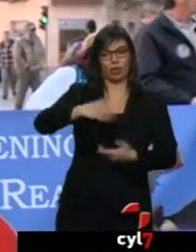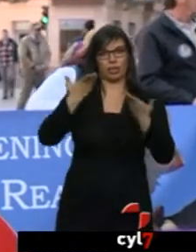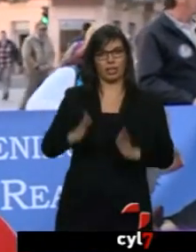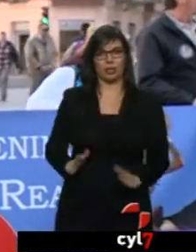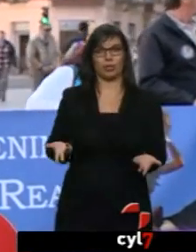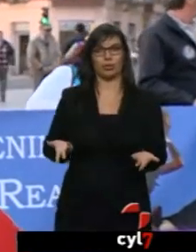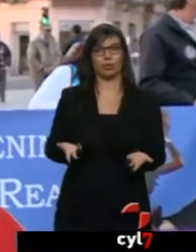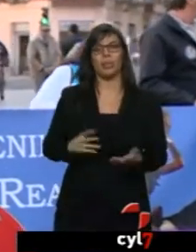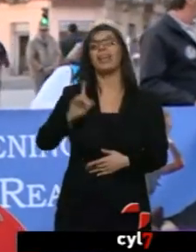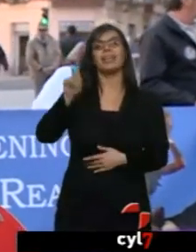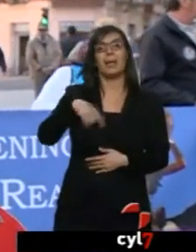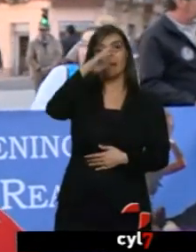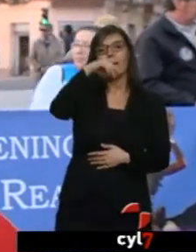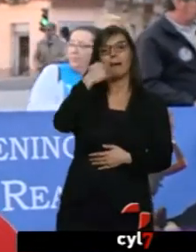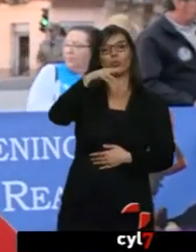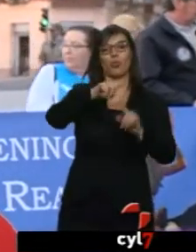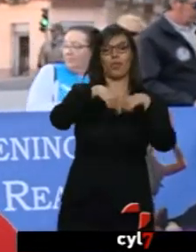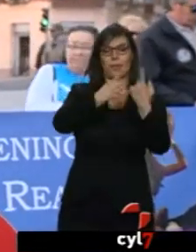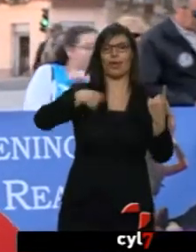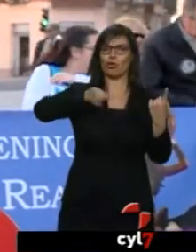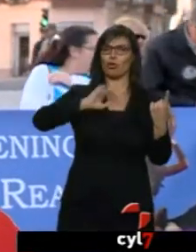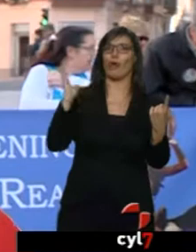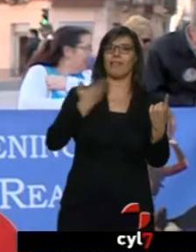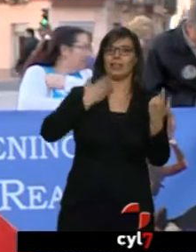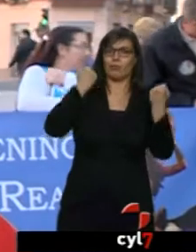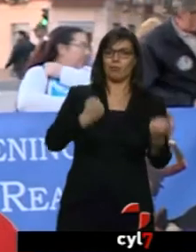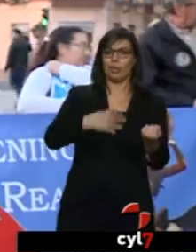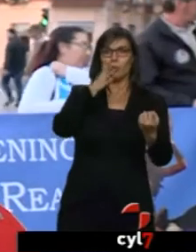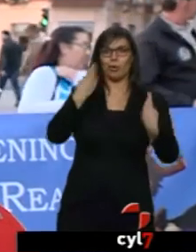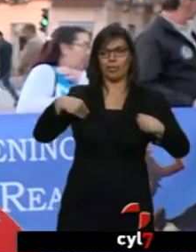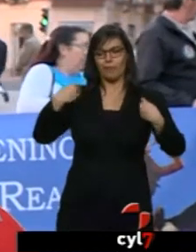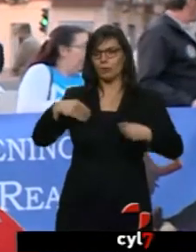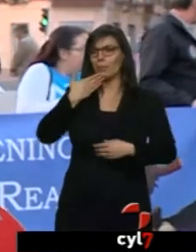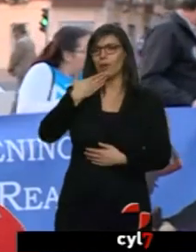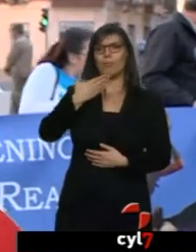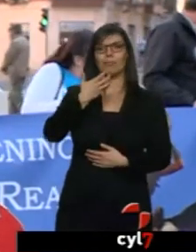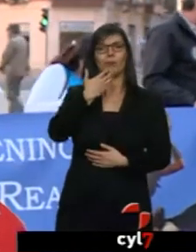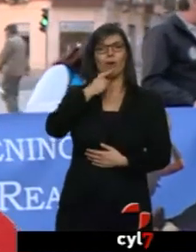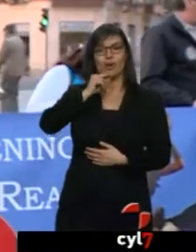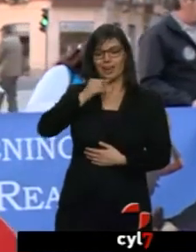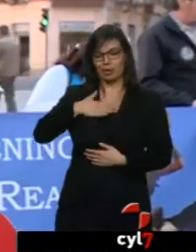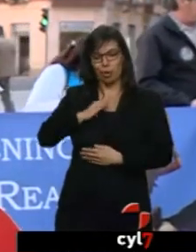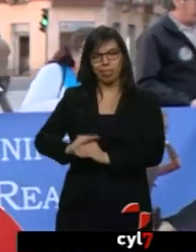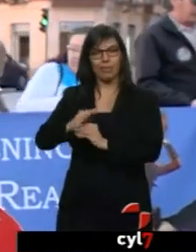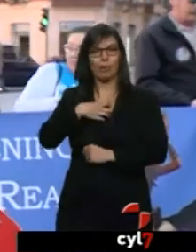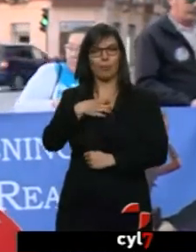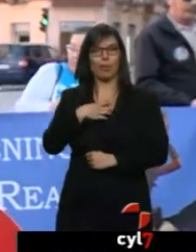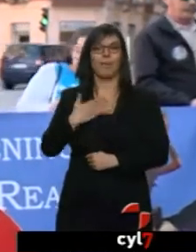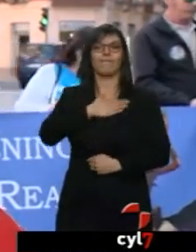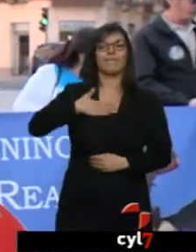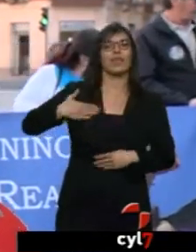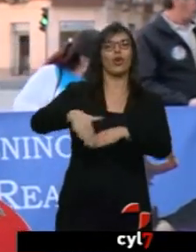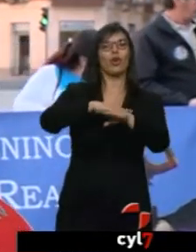la familia paterna somos muy perjudicados porque no podemos disfrutar de nuestros nietos. Entonces, queremos que el gobierno nos ponga una ley,